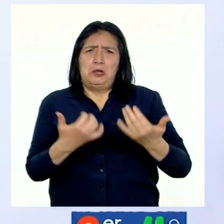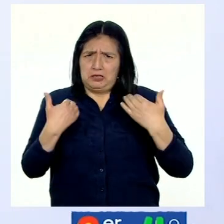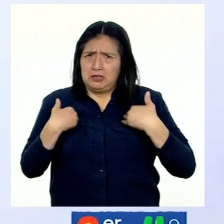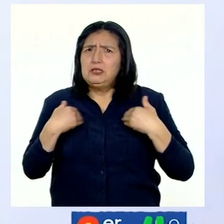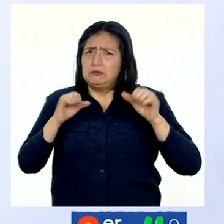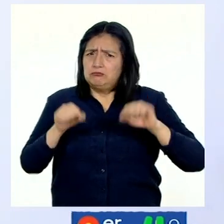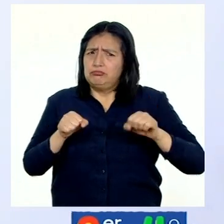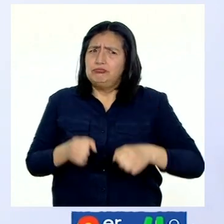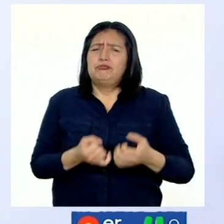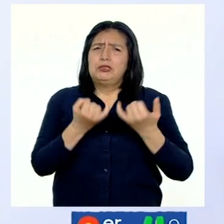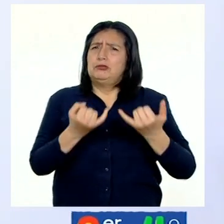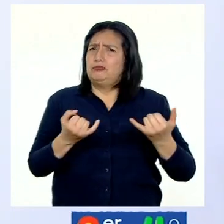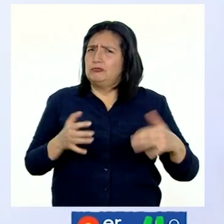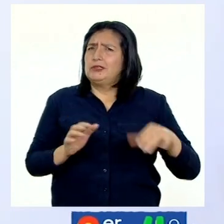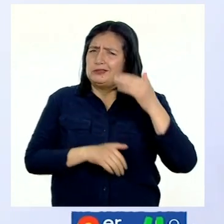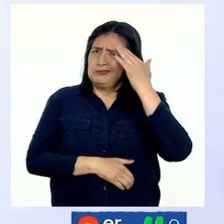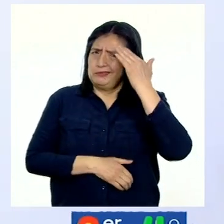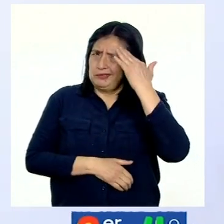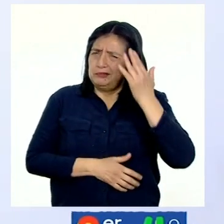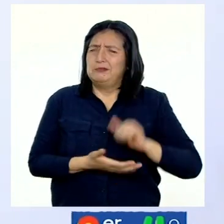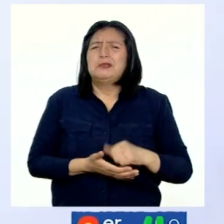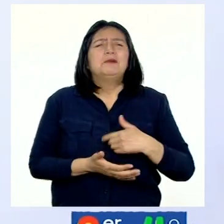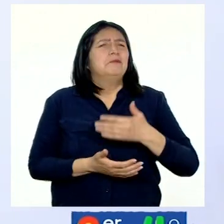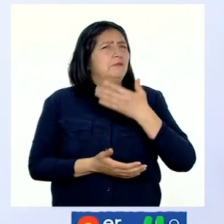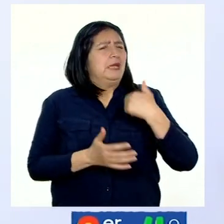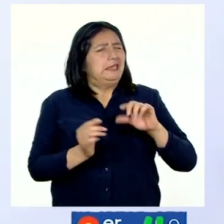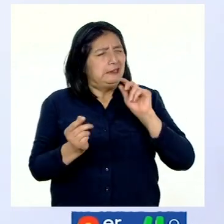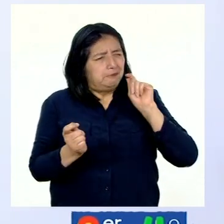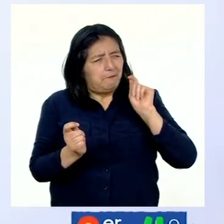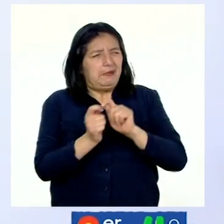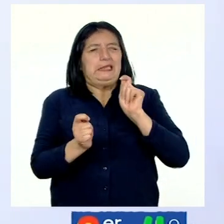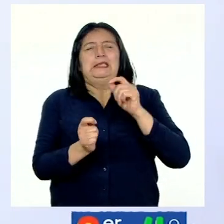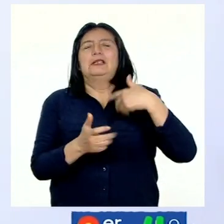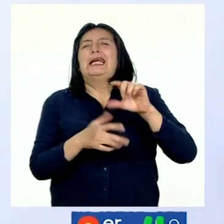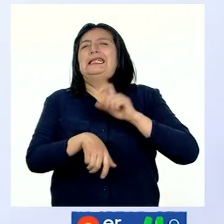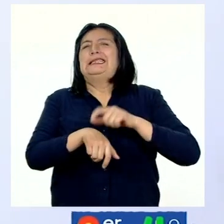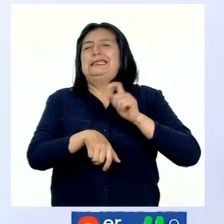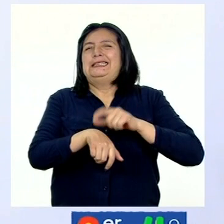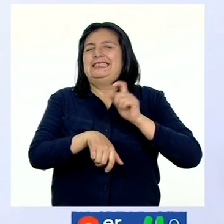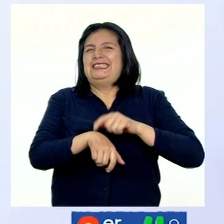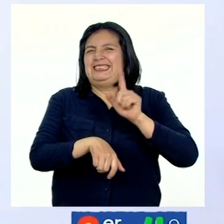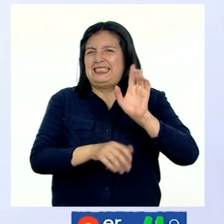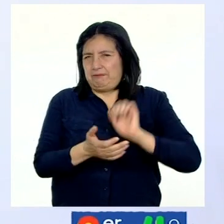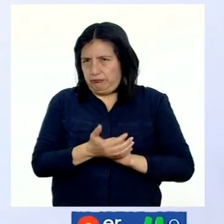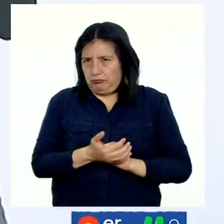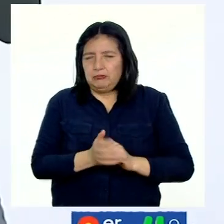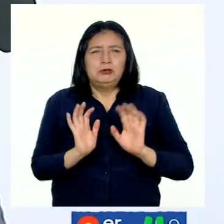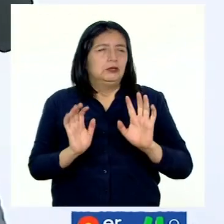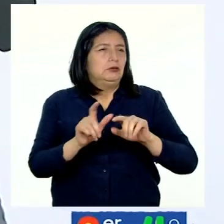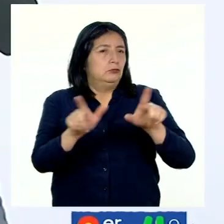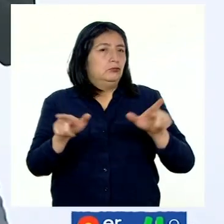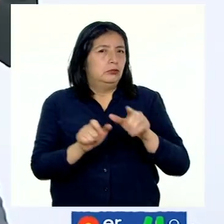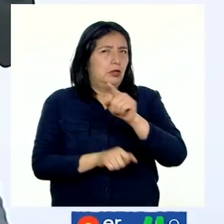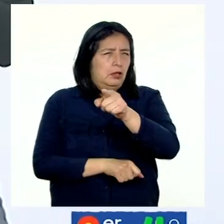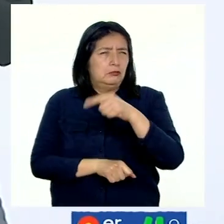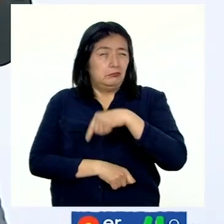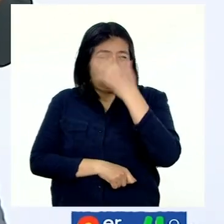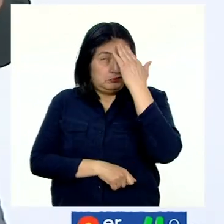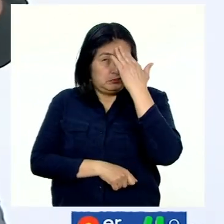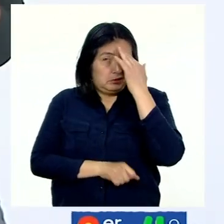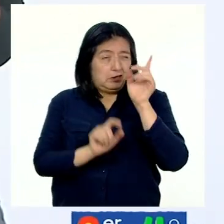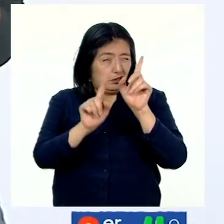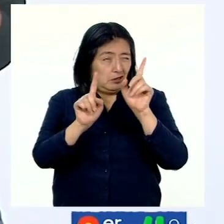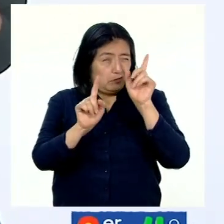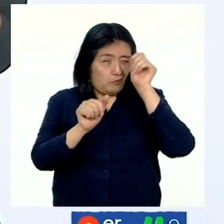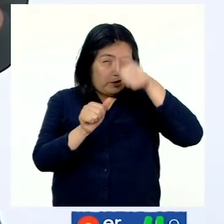instrumentos que nos permiten saber con mayor exactitud el tiempo de un determinado lugar. ¿Recuerdan las preguntas